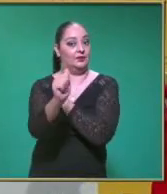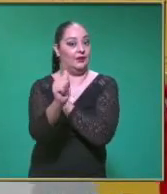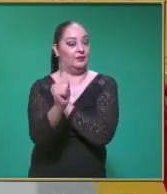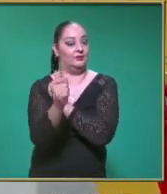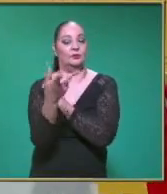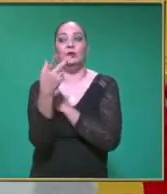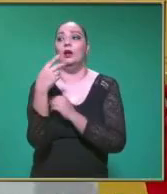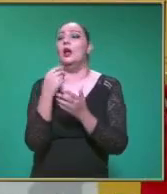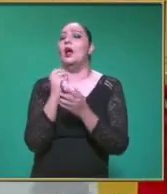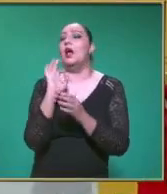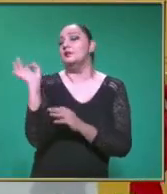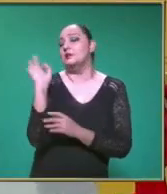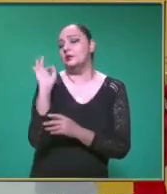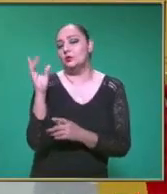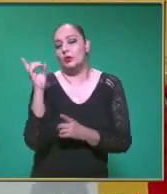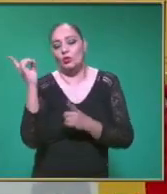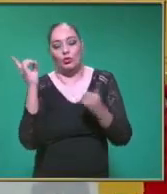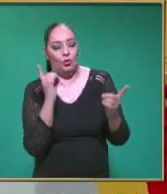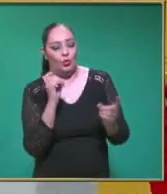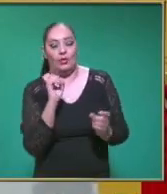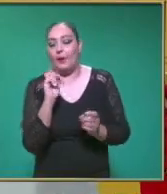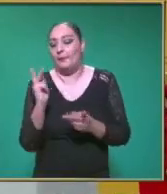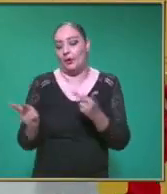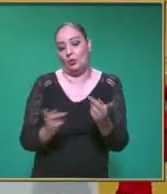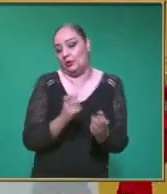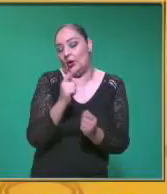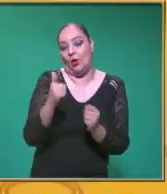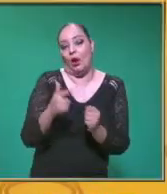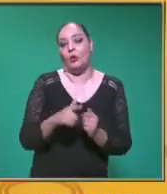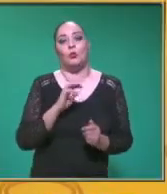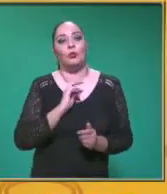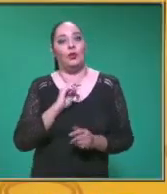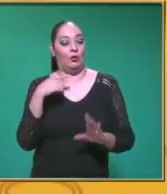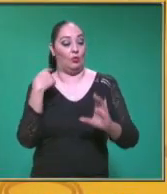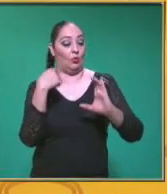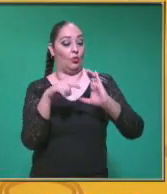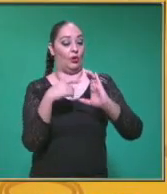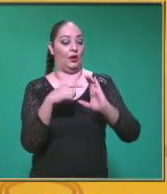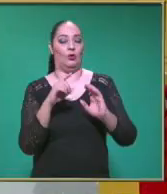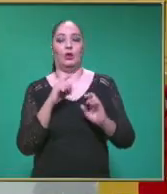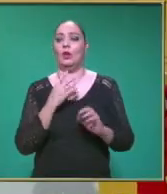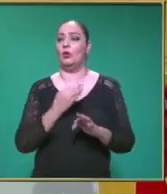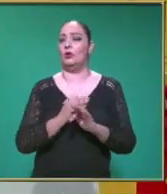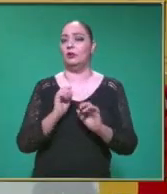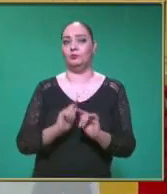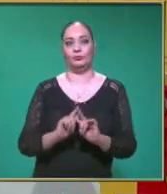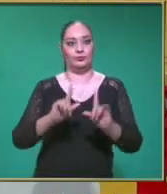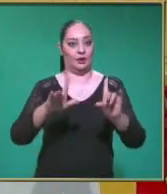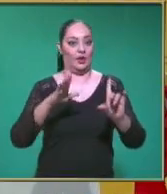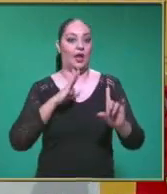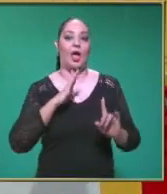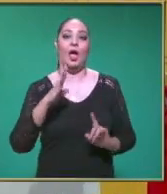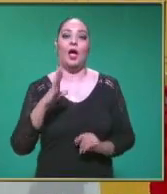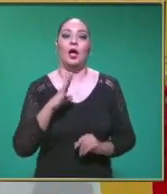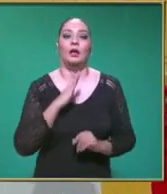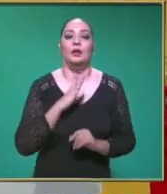Cualquier pregunta Nos pueden contactar a través de El correo que les vamos a colocar En pantalla completa